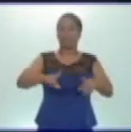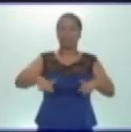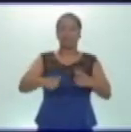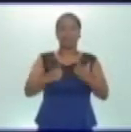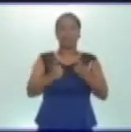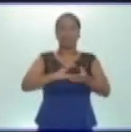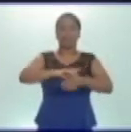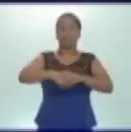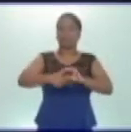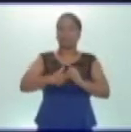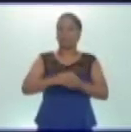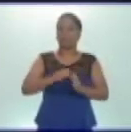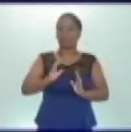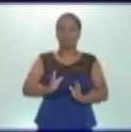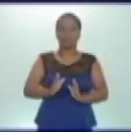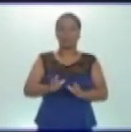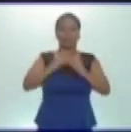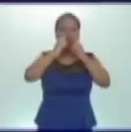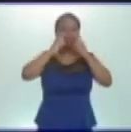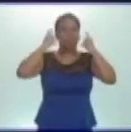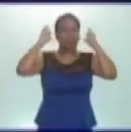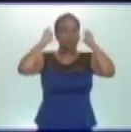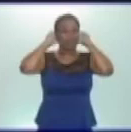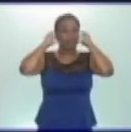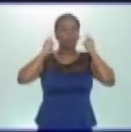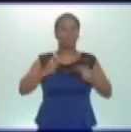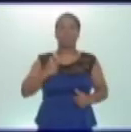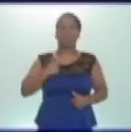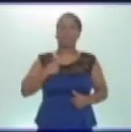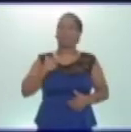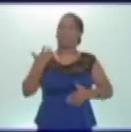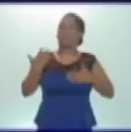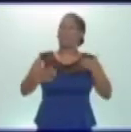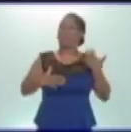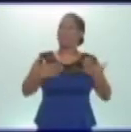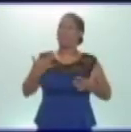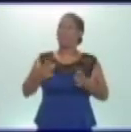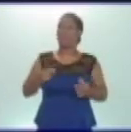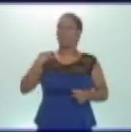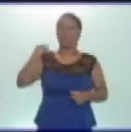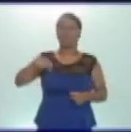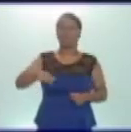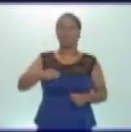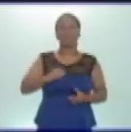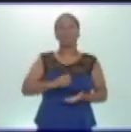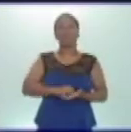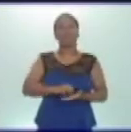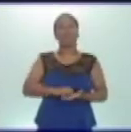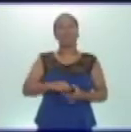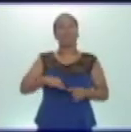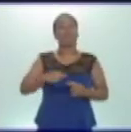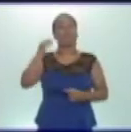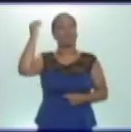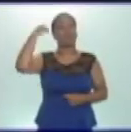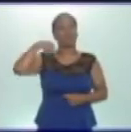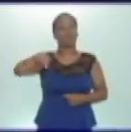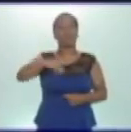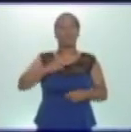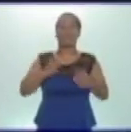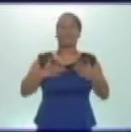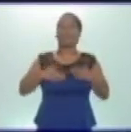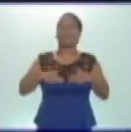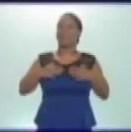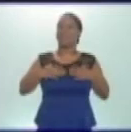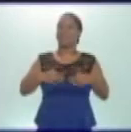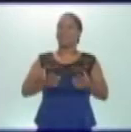de las manos y el uso del nasobuco. Para mí es un placer que llegue este momento, porque sé que ustedes estarán esperando para